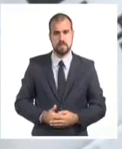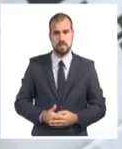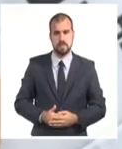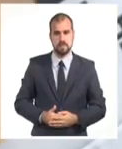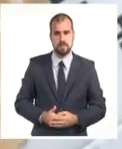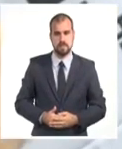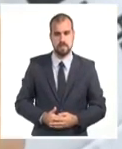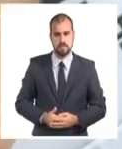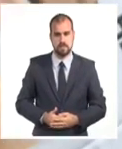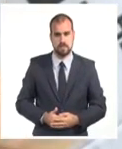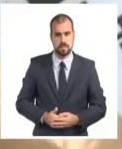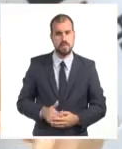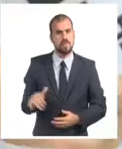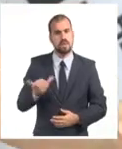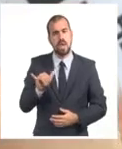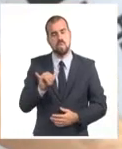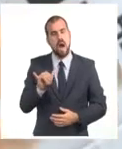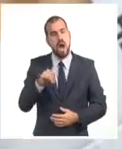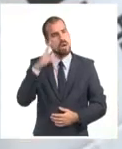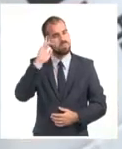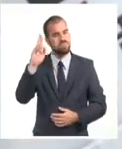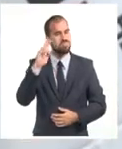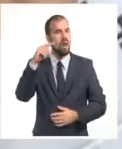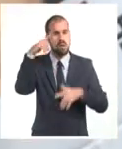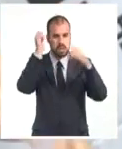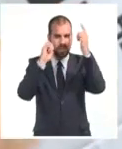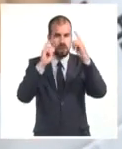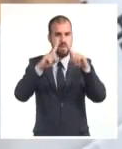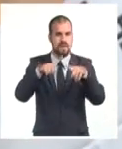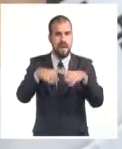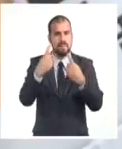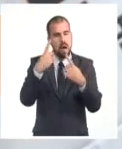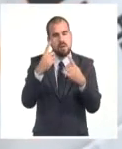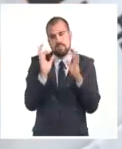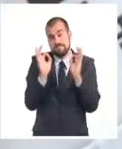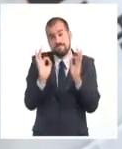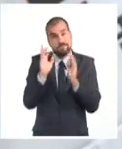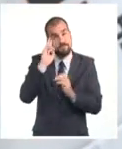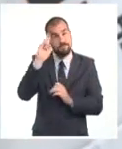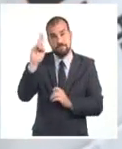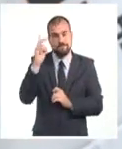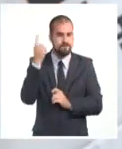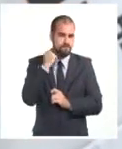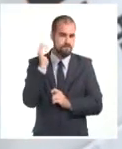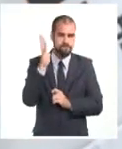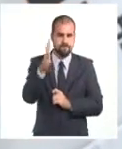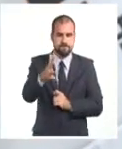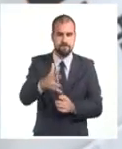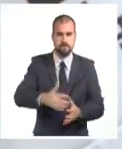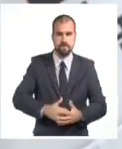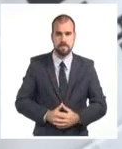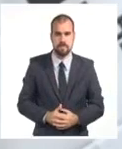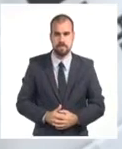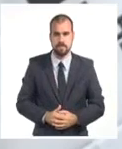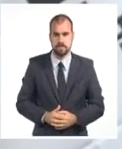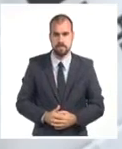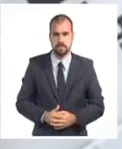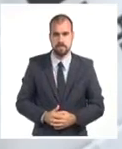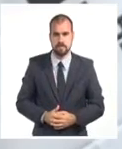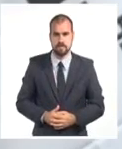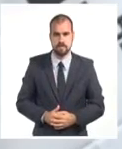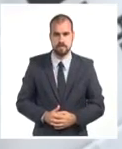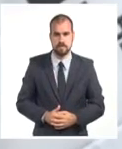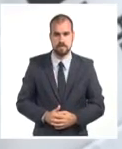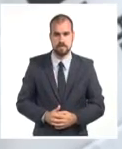mucho más esperanza, porque sembrar siempre recoge, siempre da frutos, que es la forma, como le dicen en